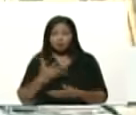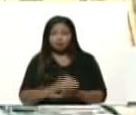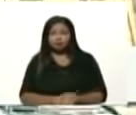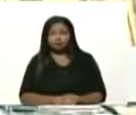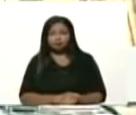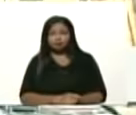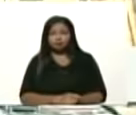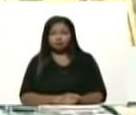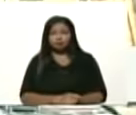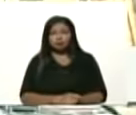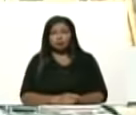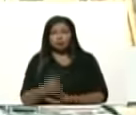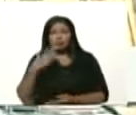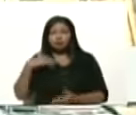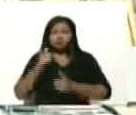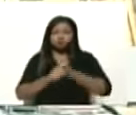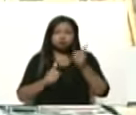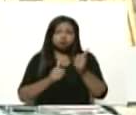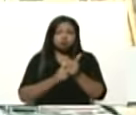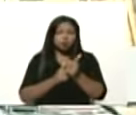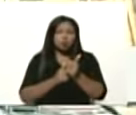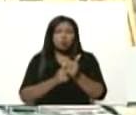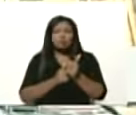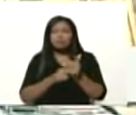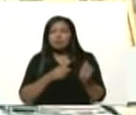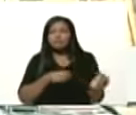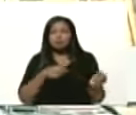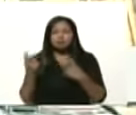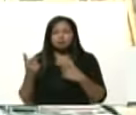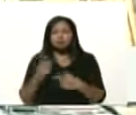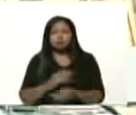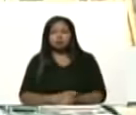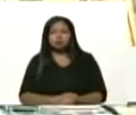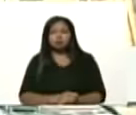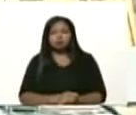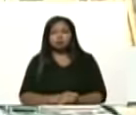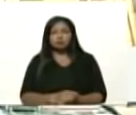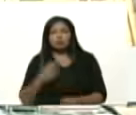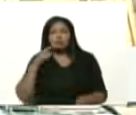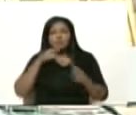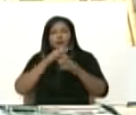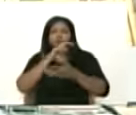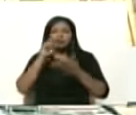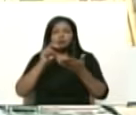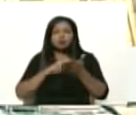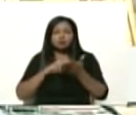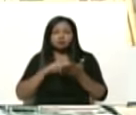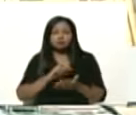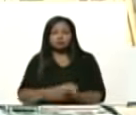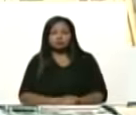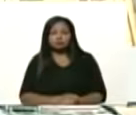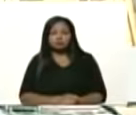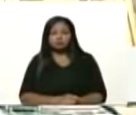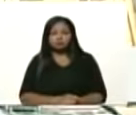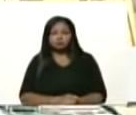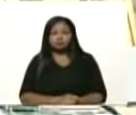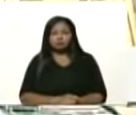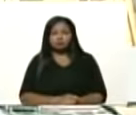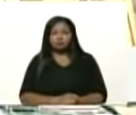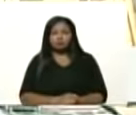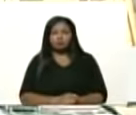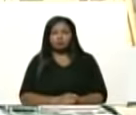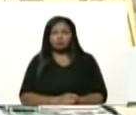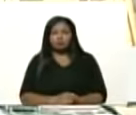tenemos que ir a una sustitución de importaciones como una gran meta nacional. Una gran meta